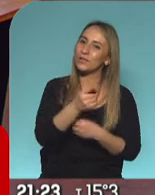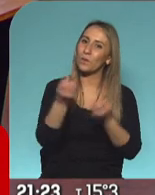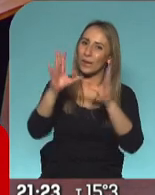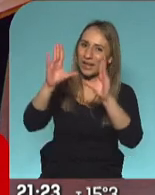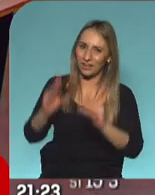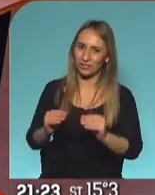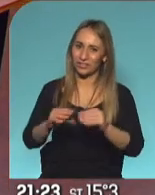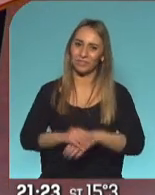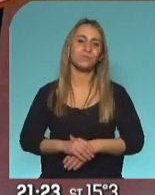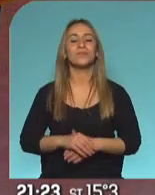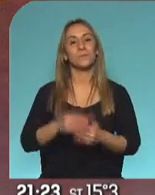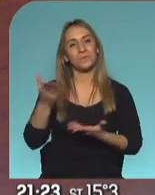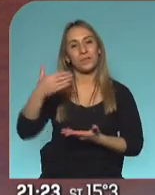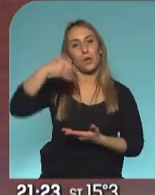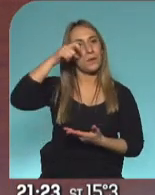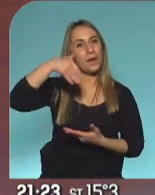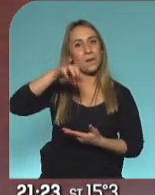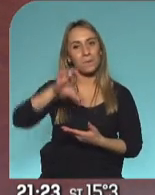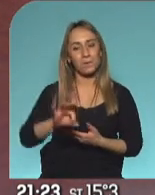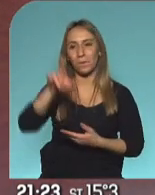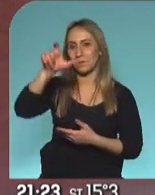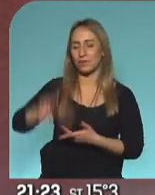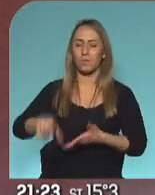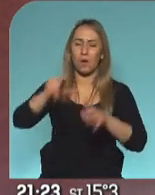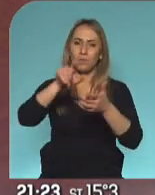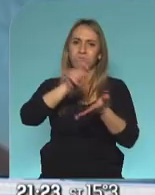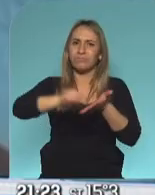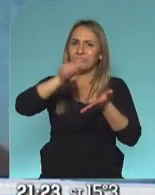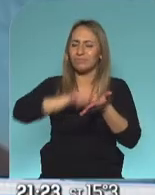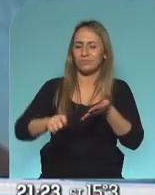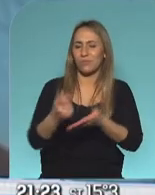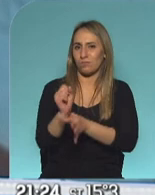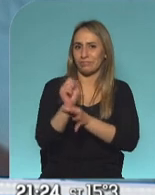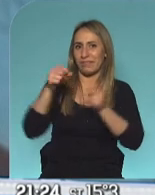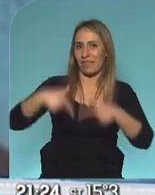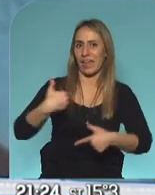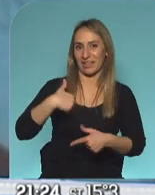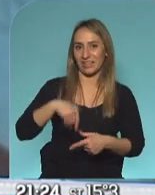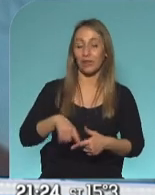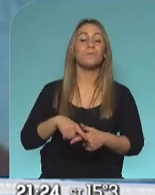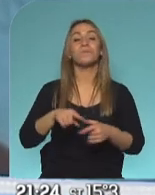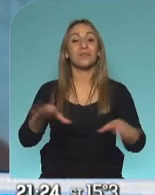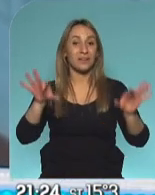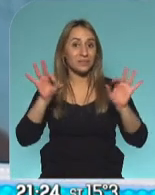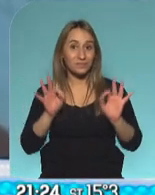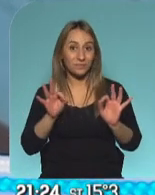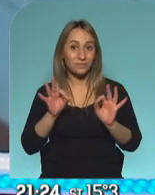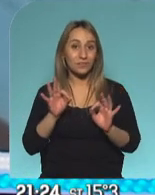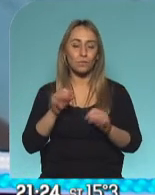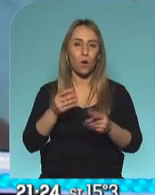noches. Por favor, Mempo Yardinelli, una de las buenas, una de las grandes plumas que tiene nuestro país, como para cerrar un bloque, que nos ha